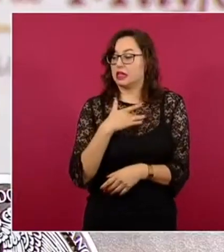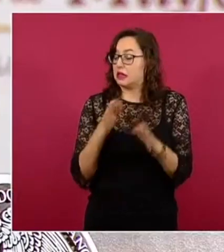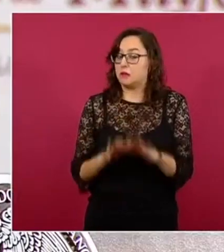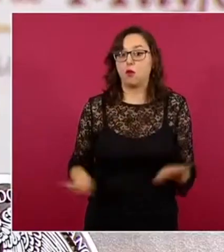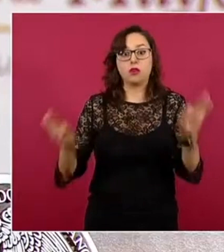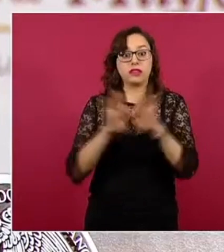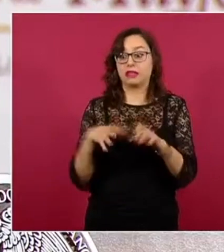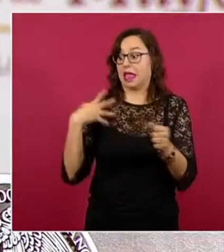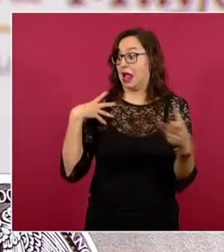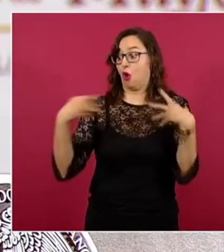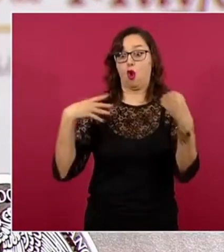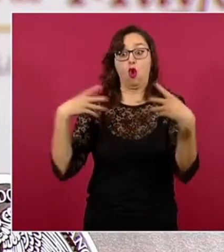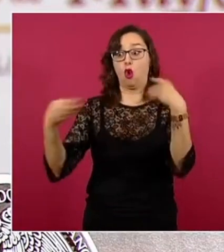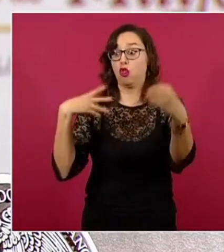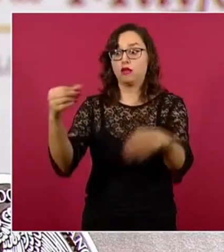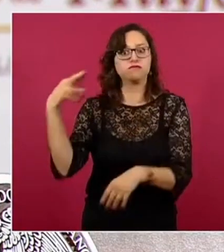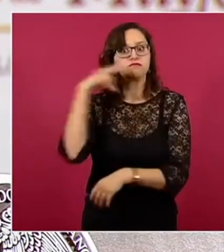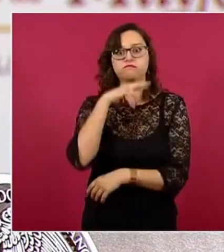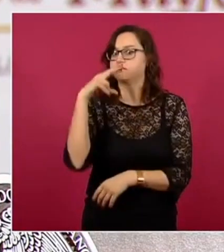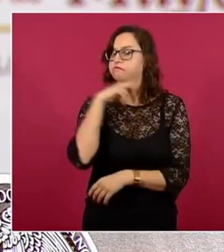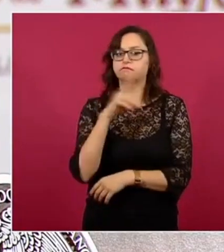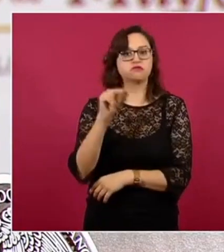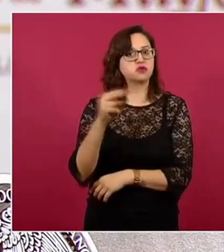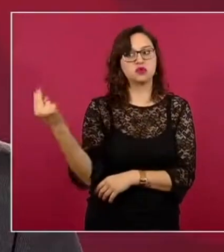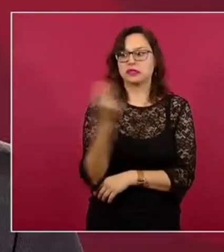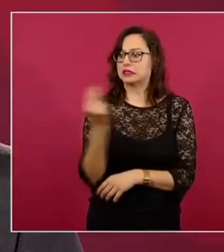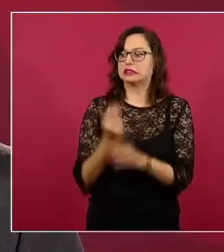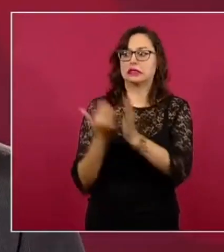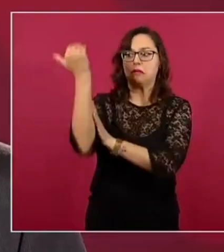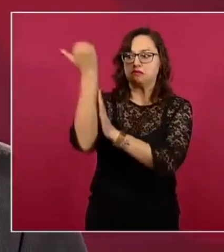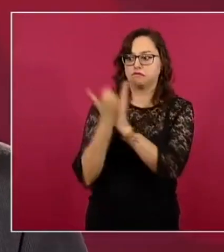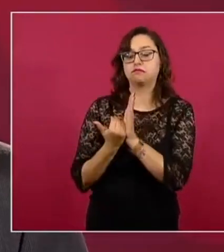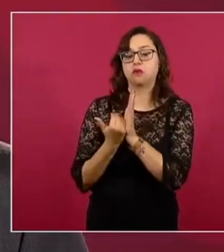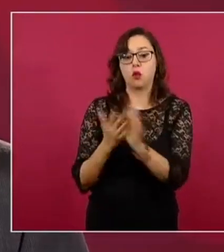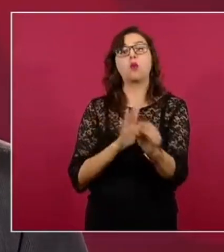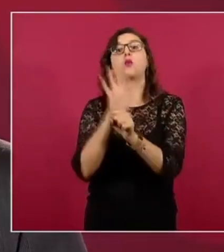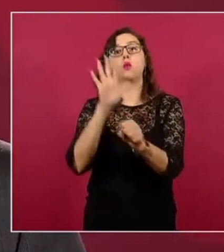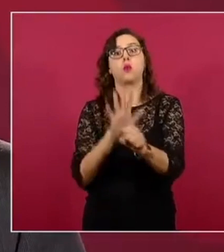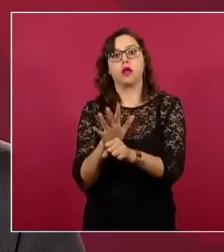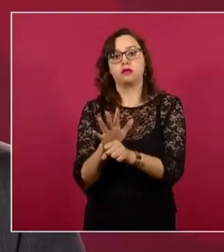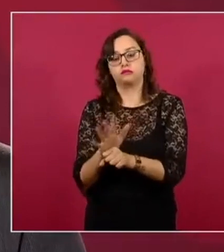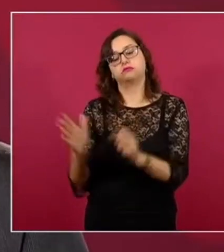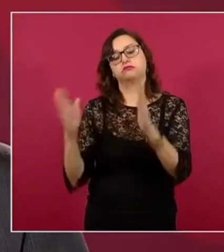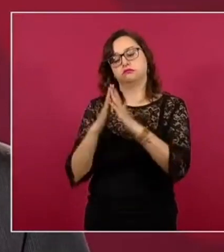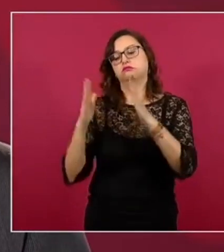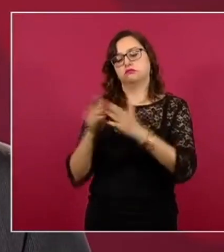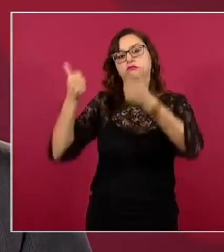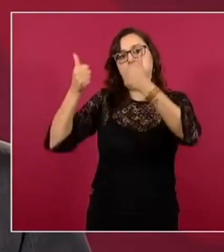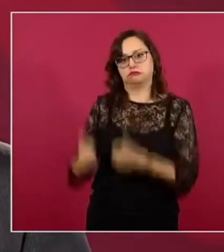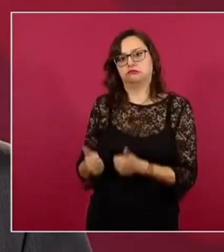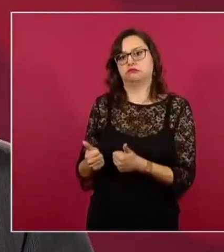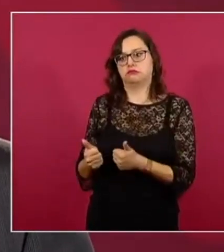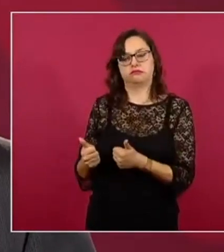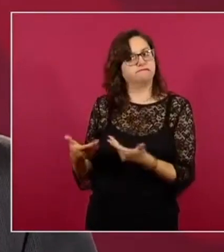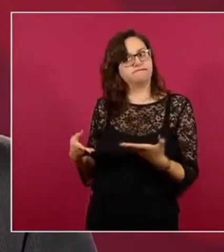contagios con medidas extremas, que en su momento en México le llamamos la Jornada Nacional de Sana Distancia. Esto es que nos